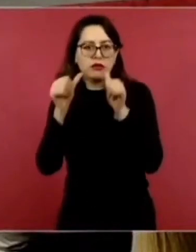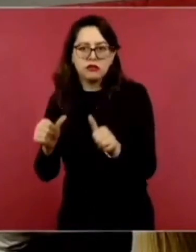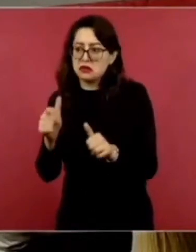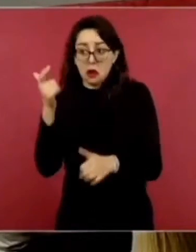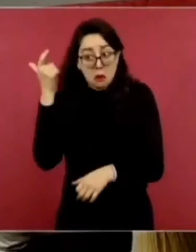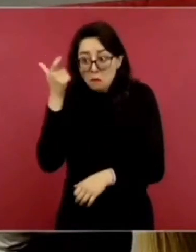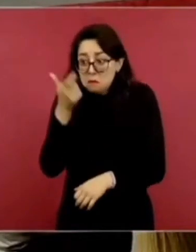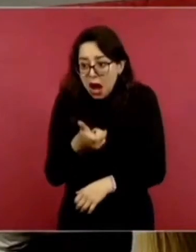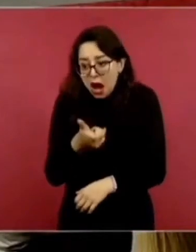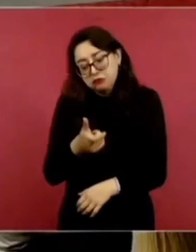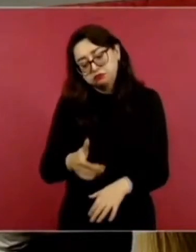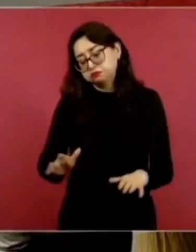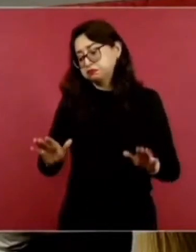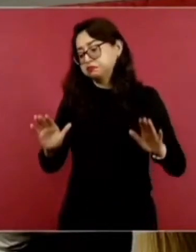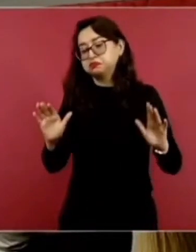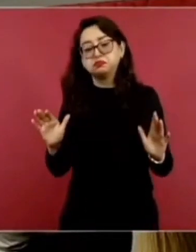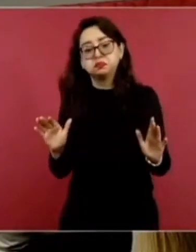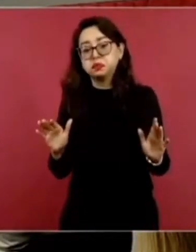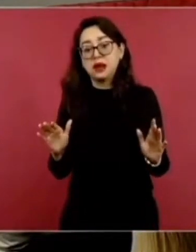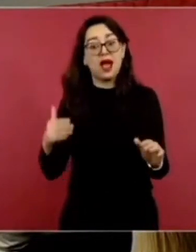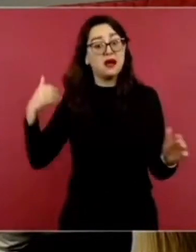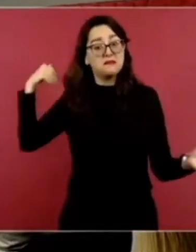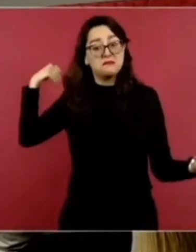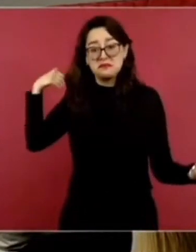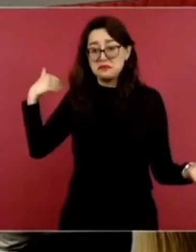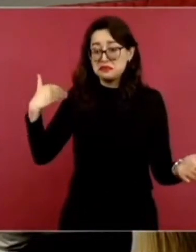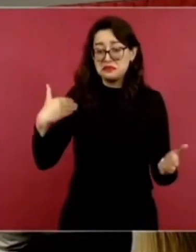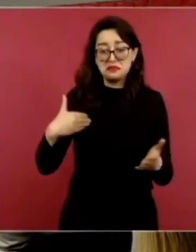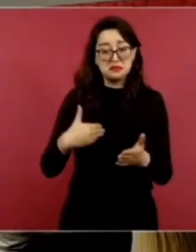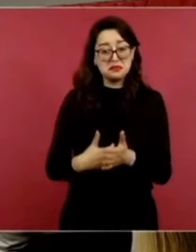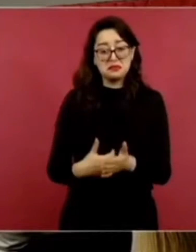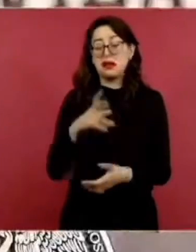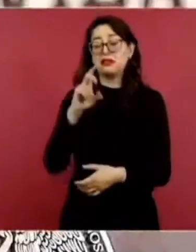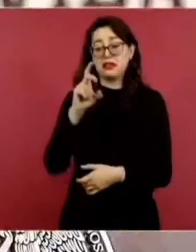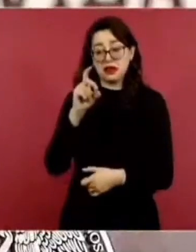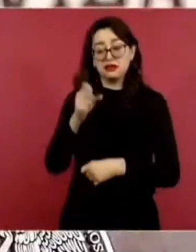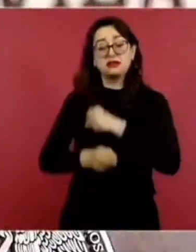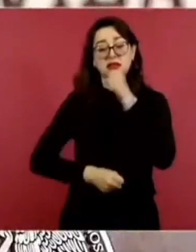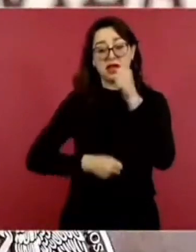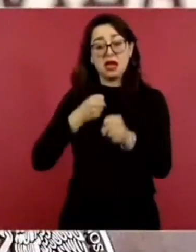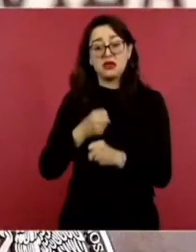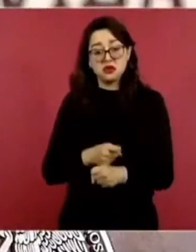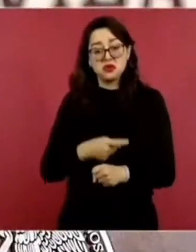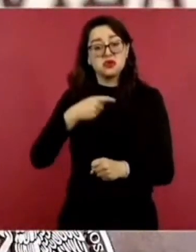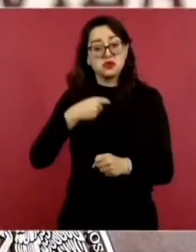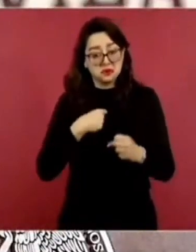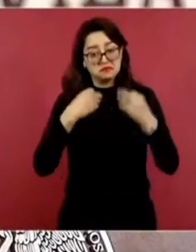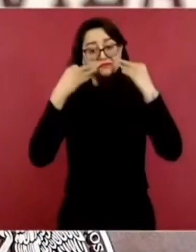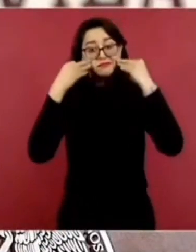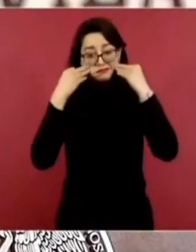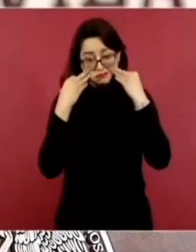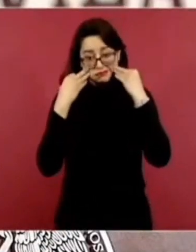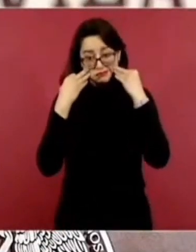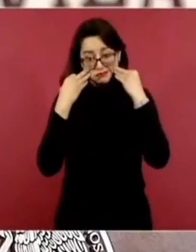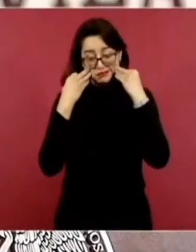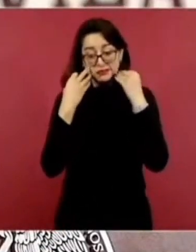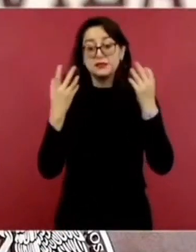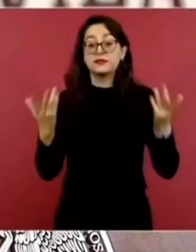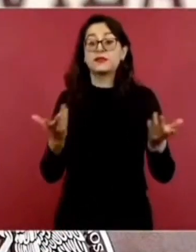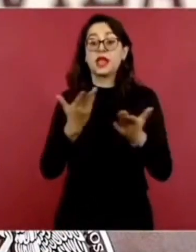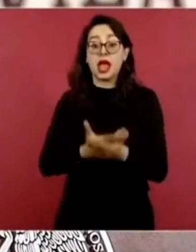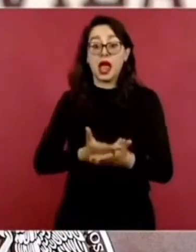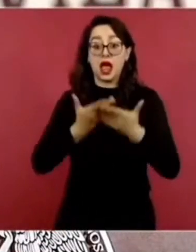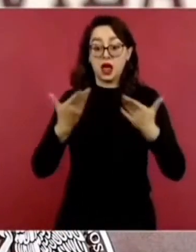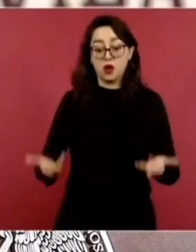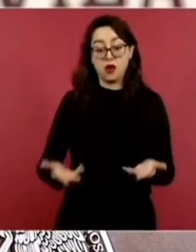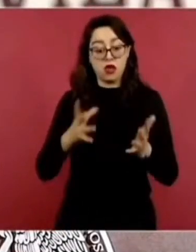A partir de ahora y con las modificaciones en el artículo cuarto constitucional referentes